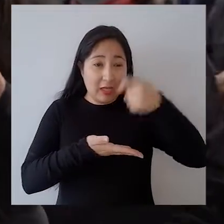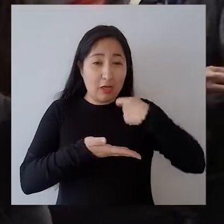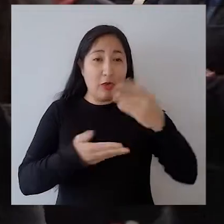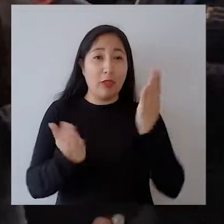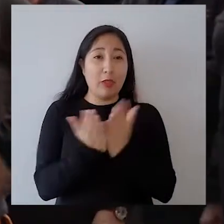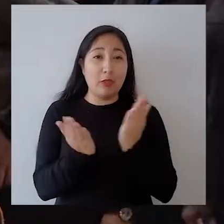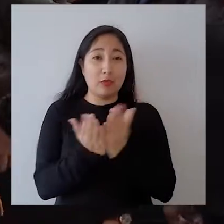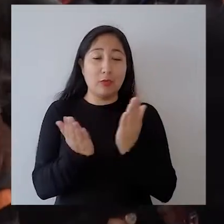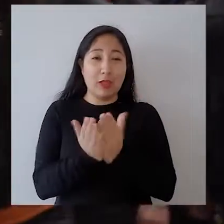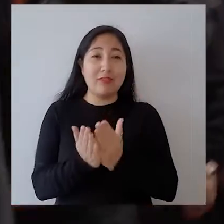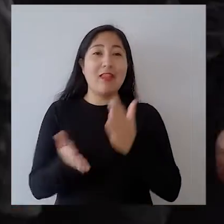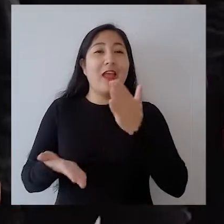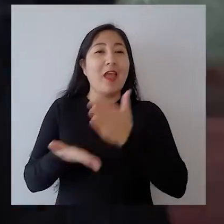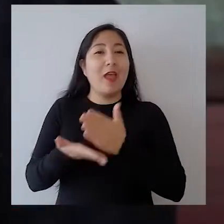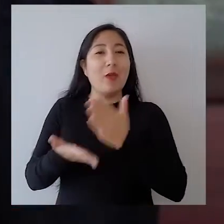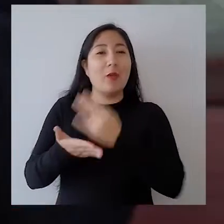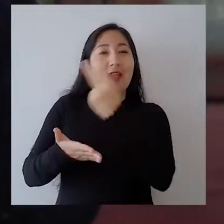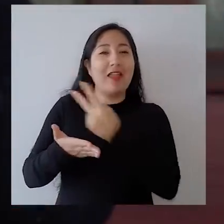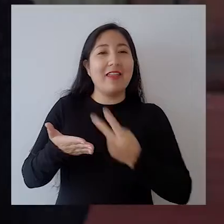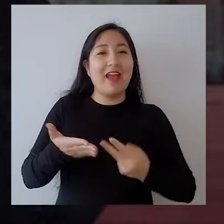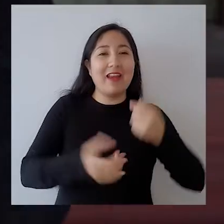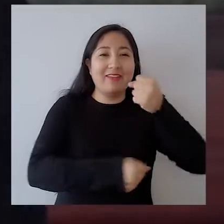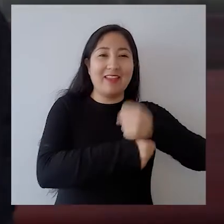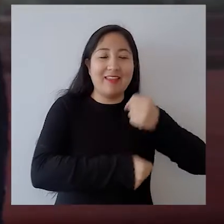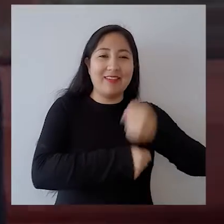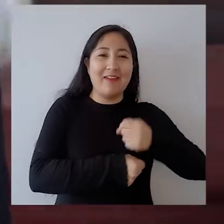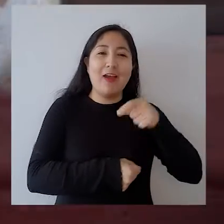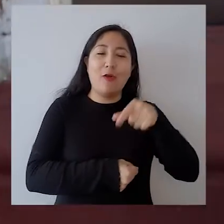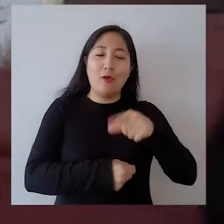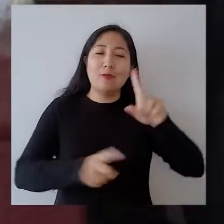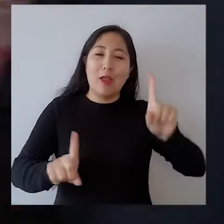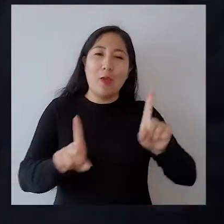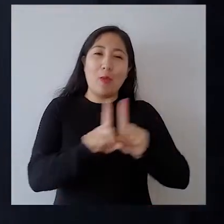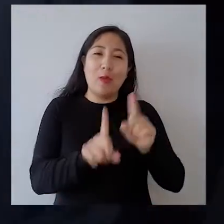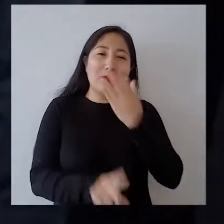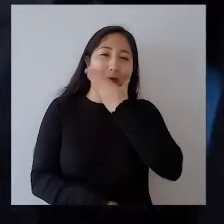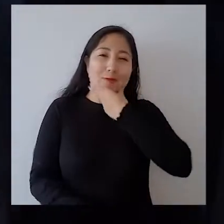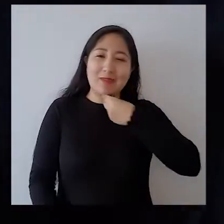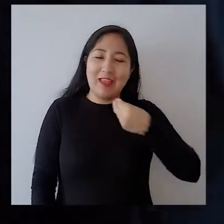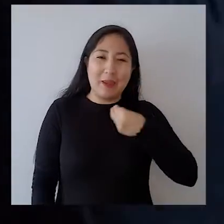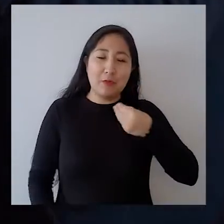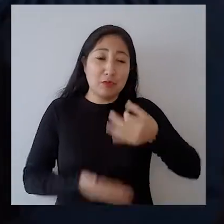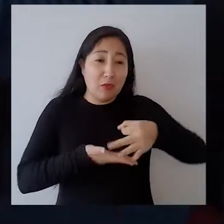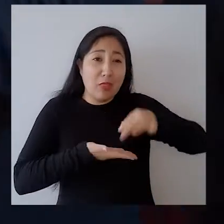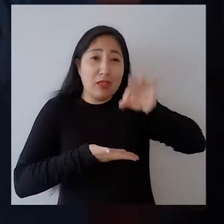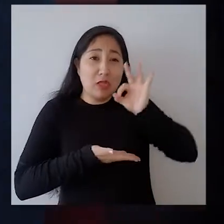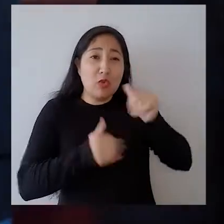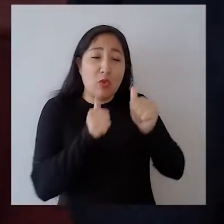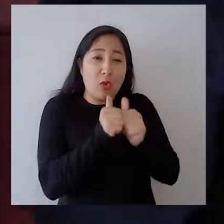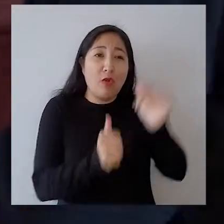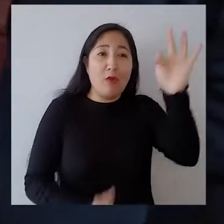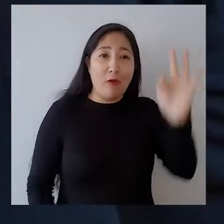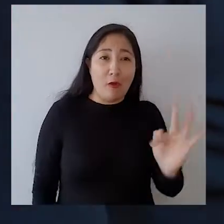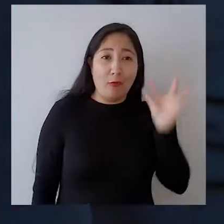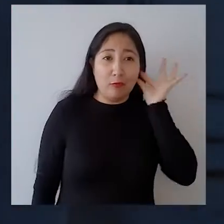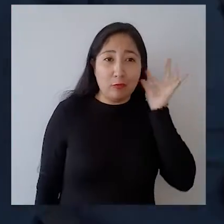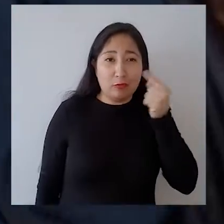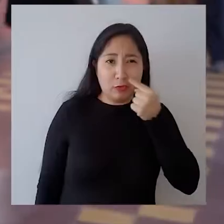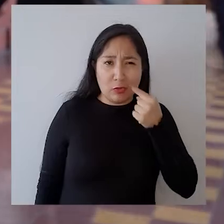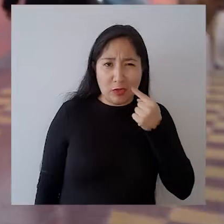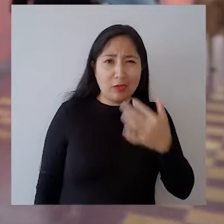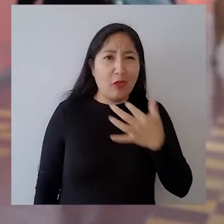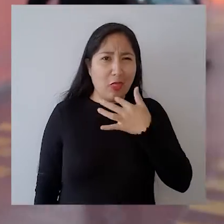Oficio hemos tenido hoy día un hermoso, un emotivo desayuno con nuestras funcionarias y